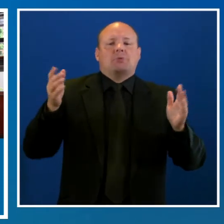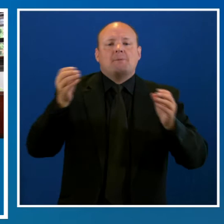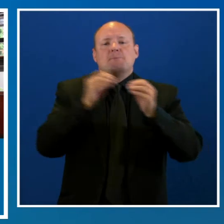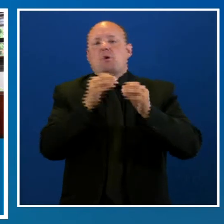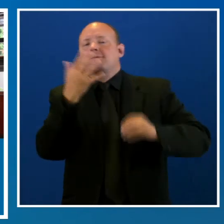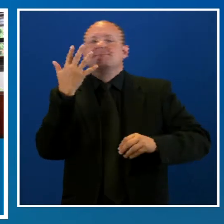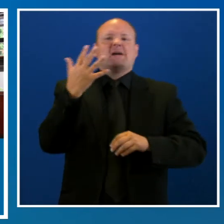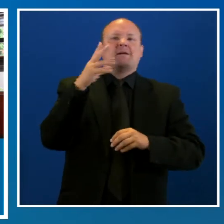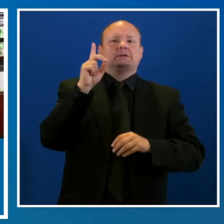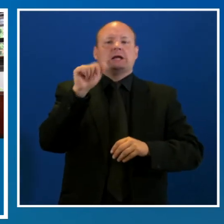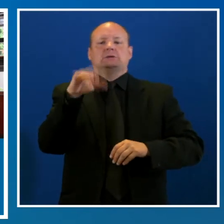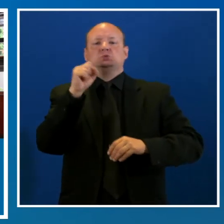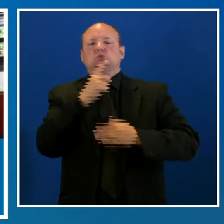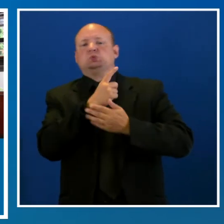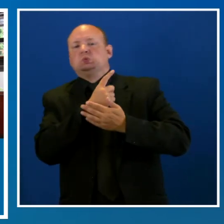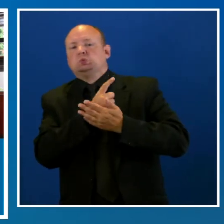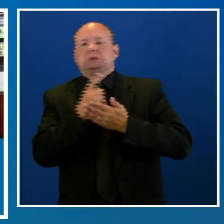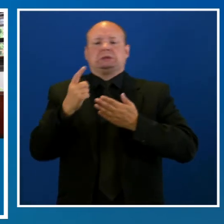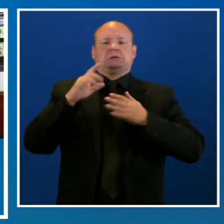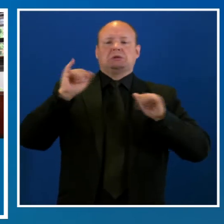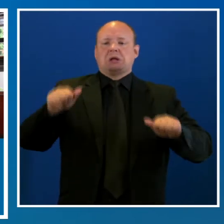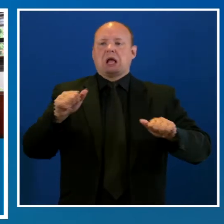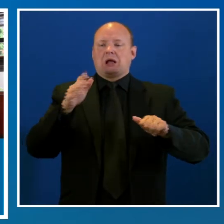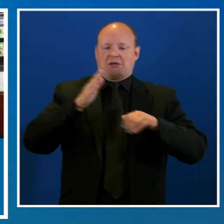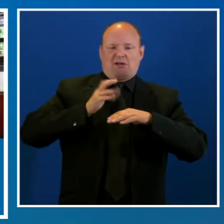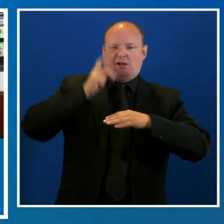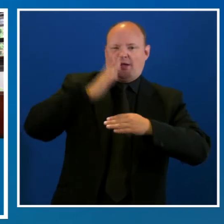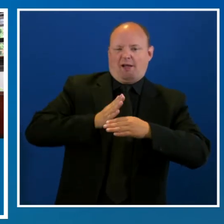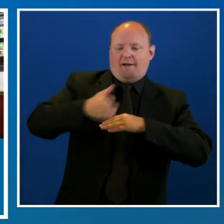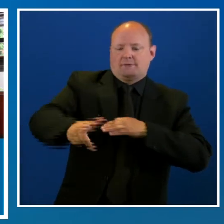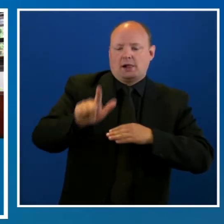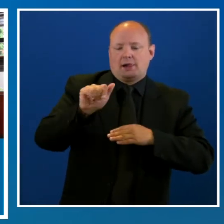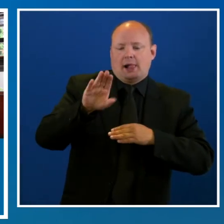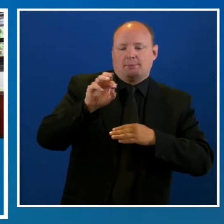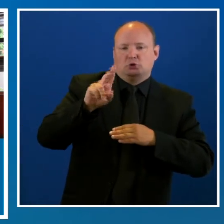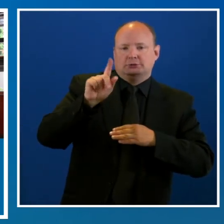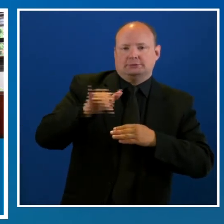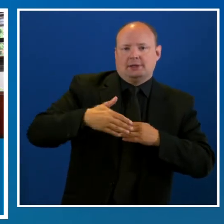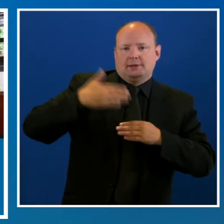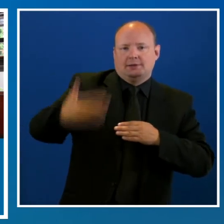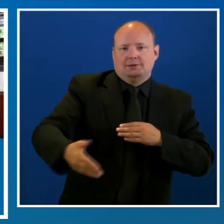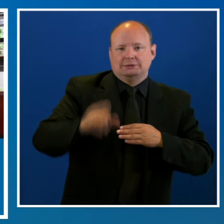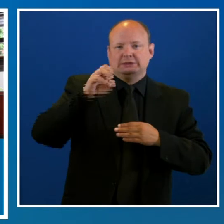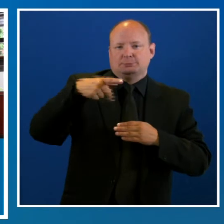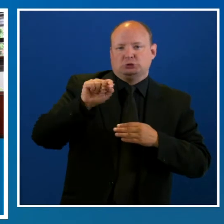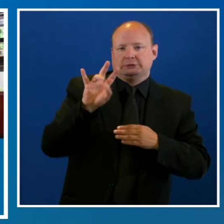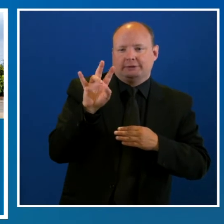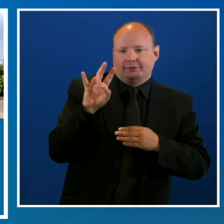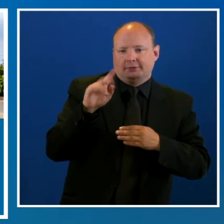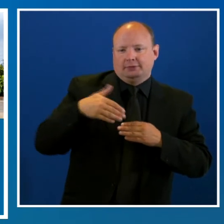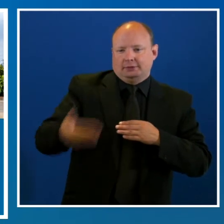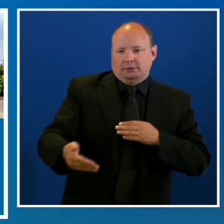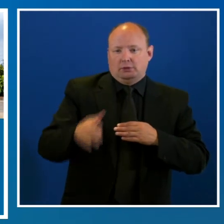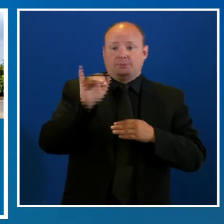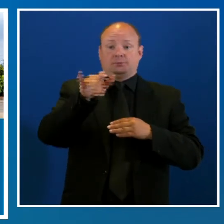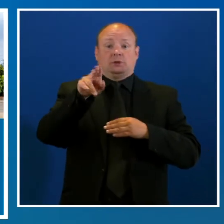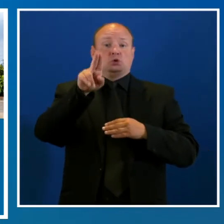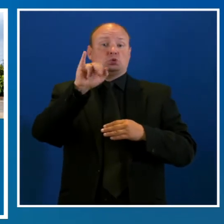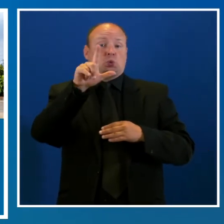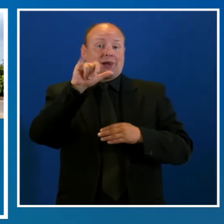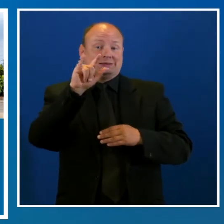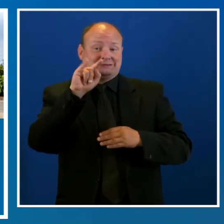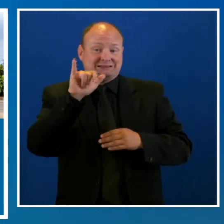días a la semana después del día del trabajo. El mostrador de servicio al cliente de servicios públicos de la ciudad,